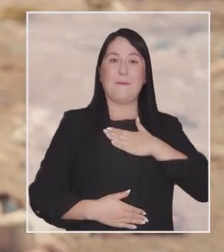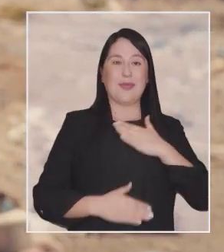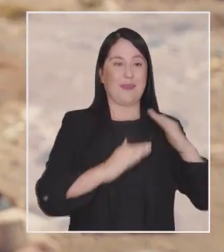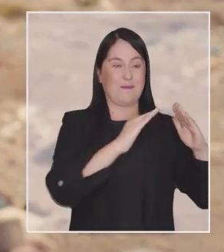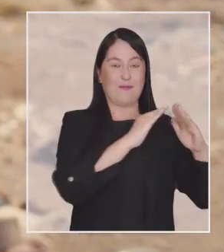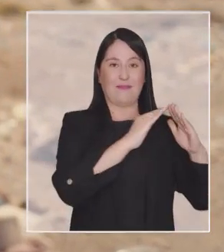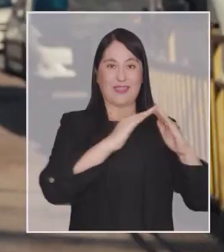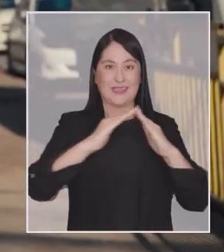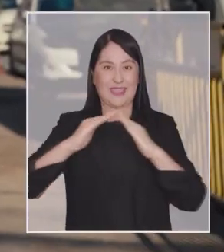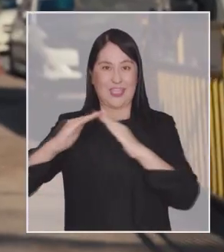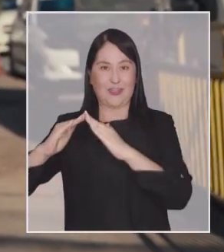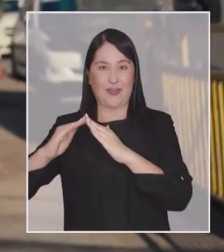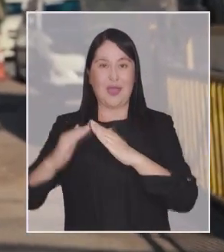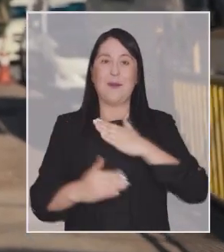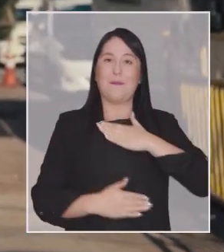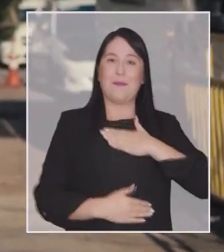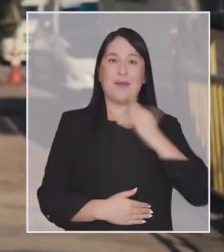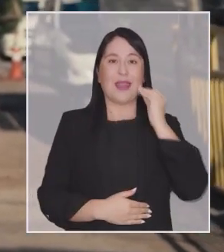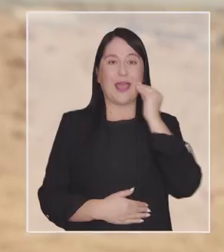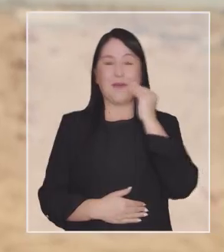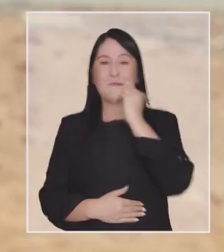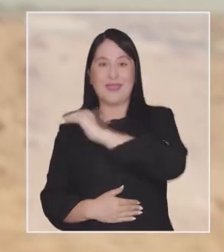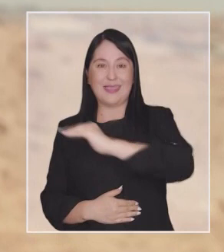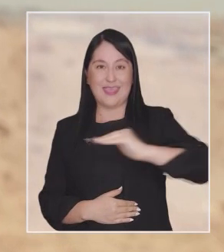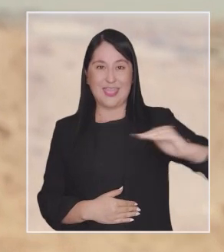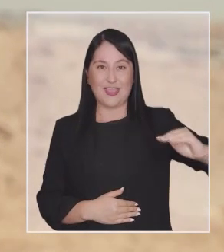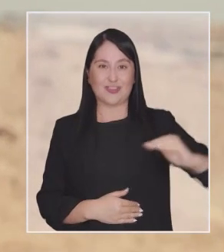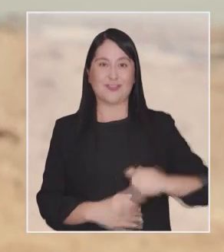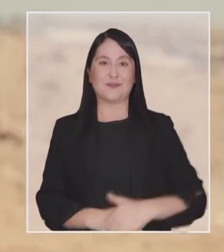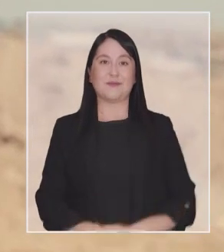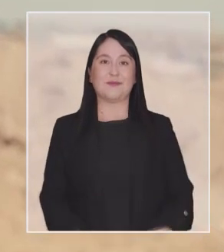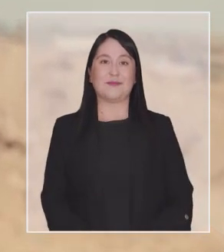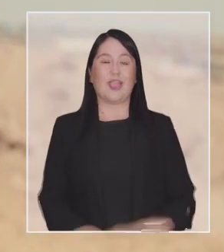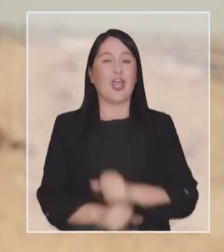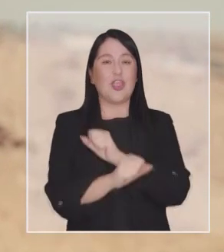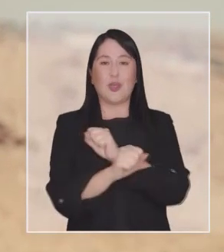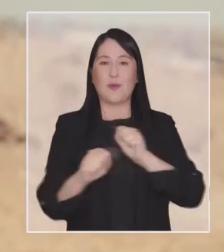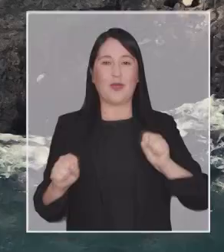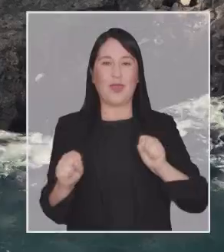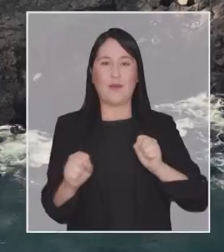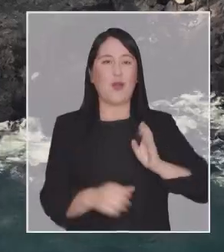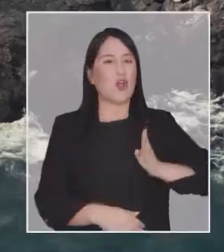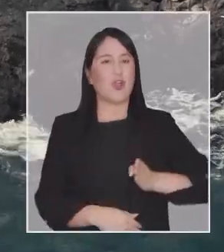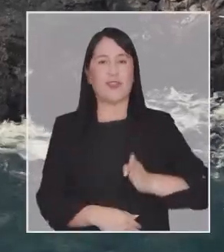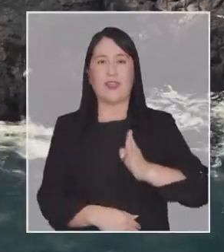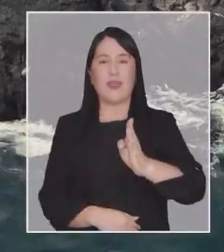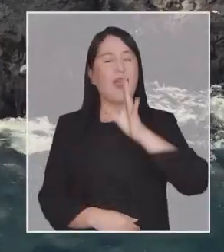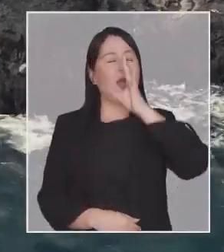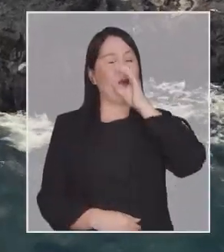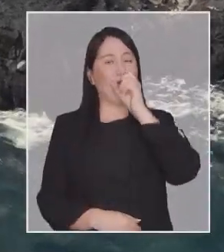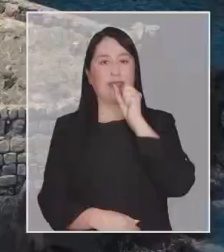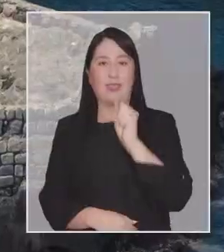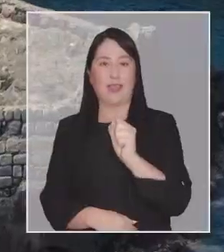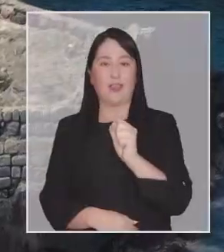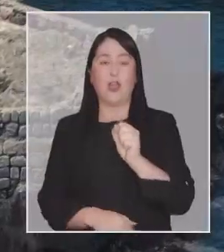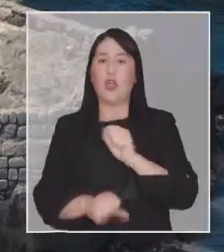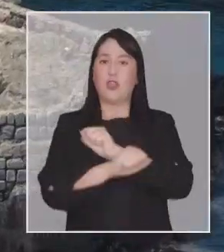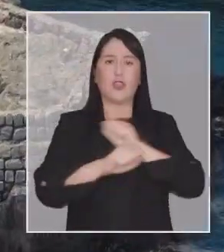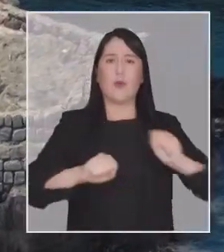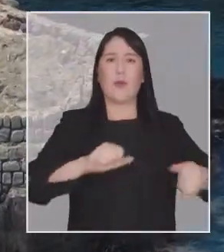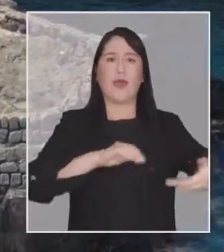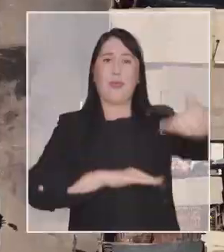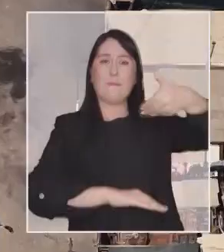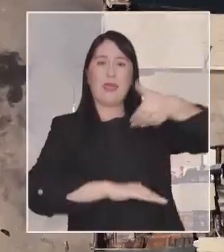para mi gente, para mis pobladores, para mis vecinos, para mis niños. No podemos seguir